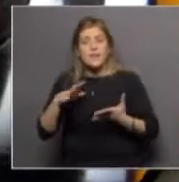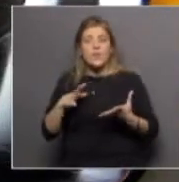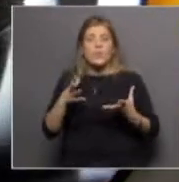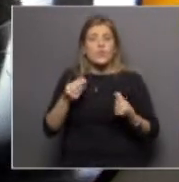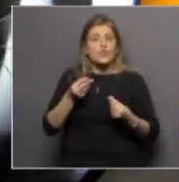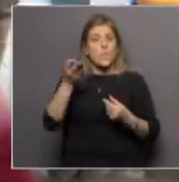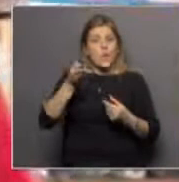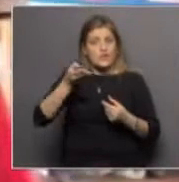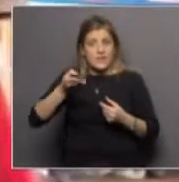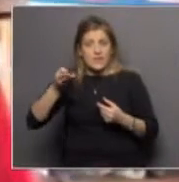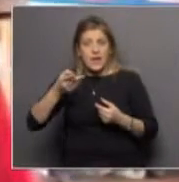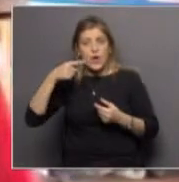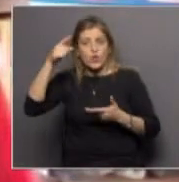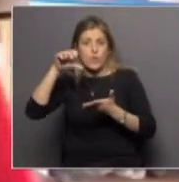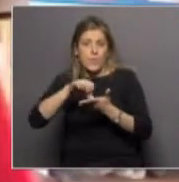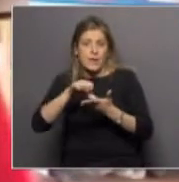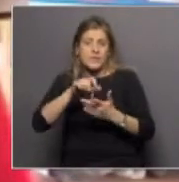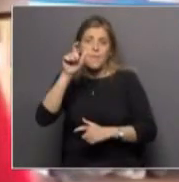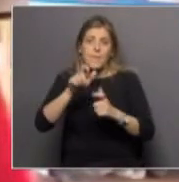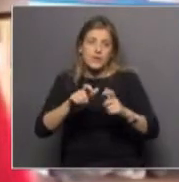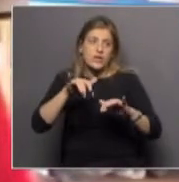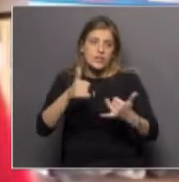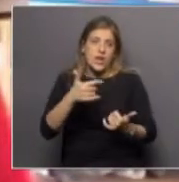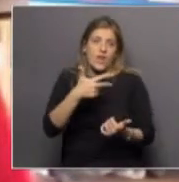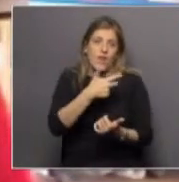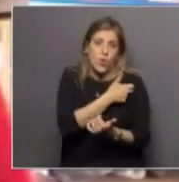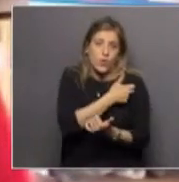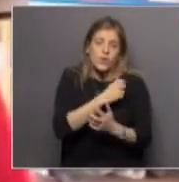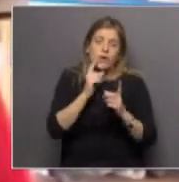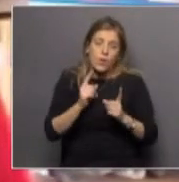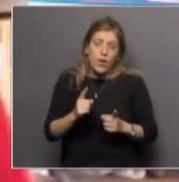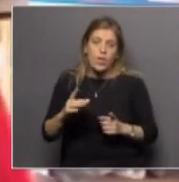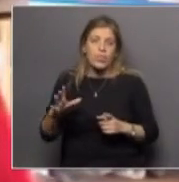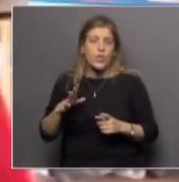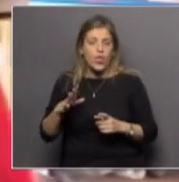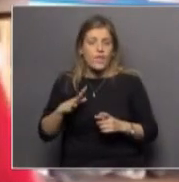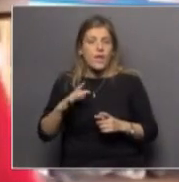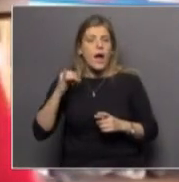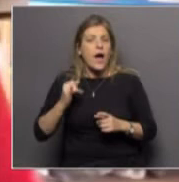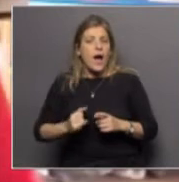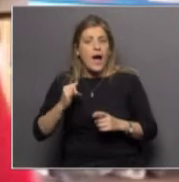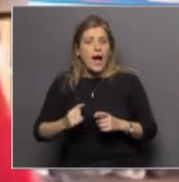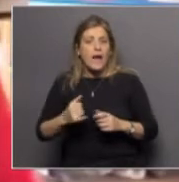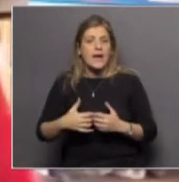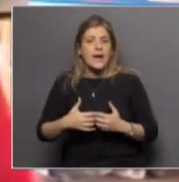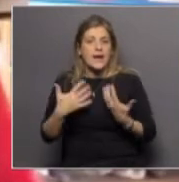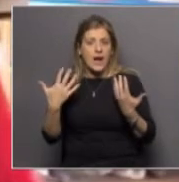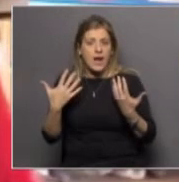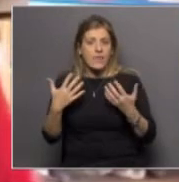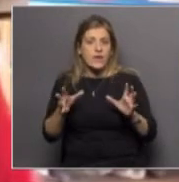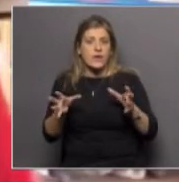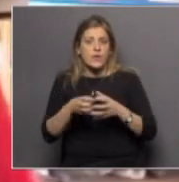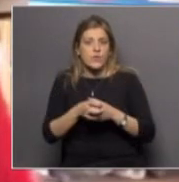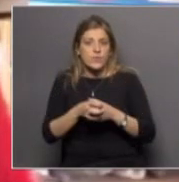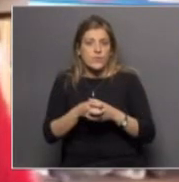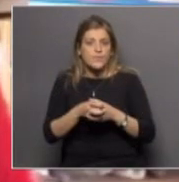porcentaje de población vacunada se afecta todavía la la gravedad colectiva